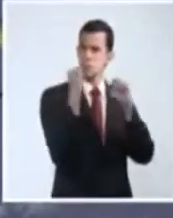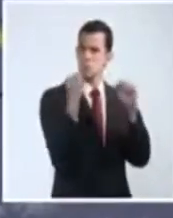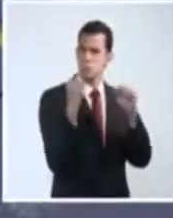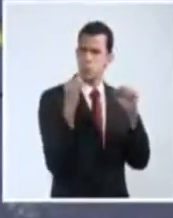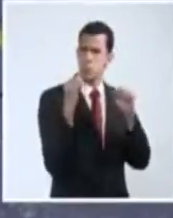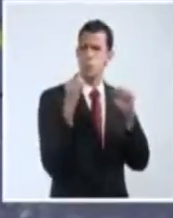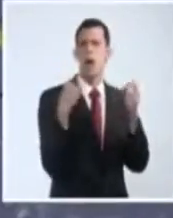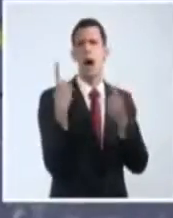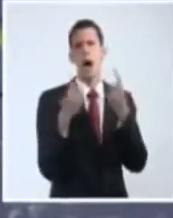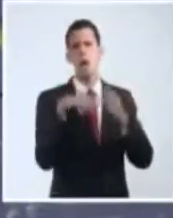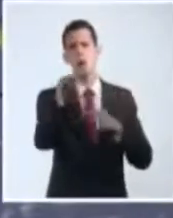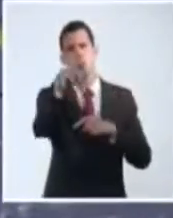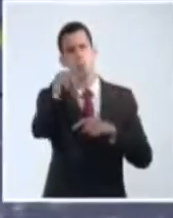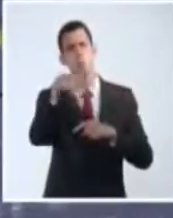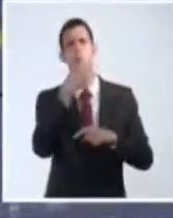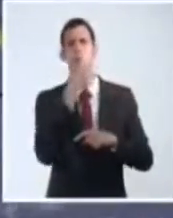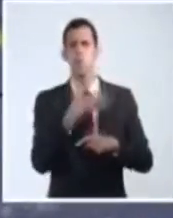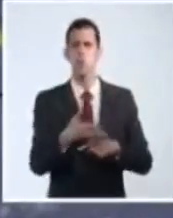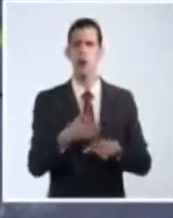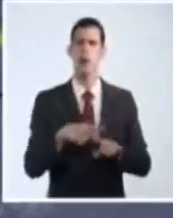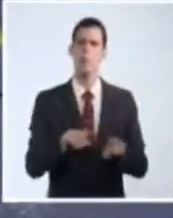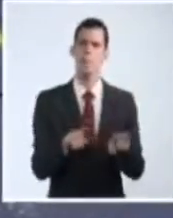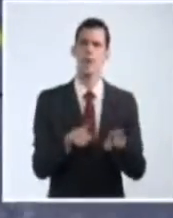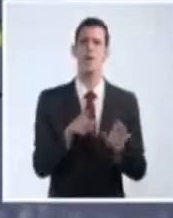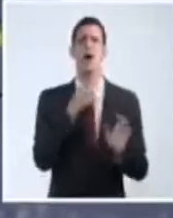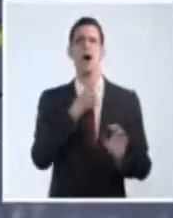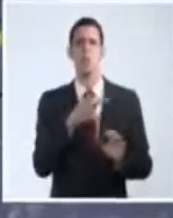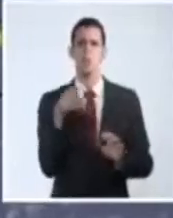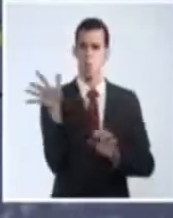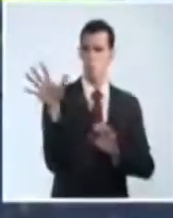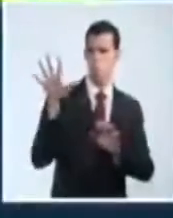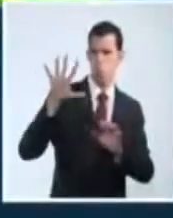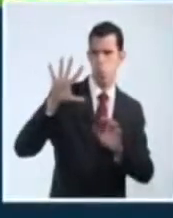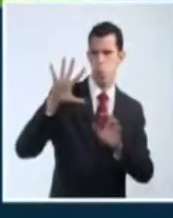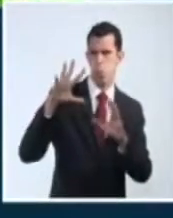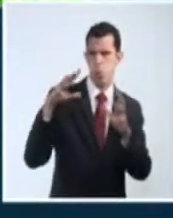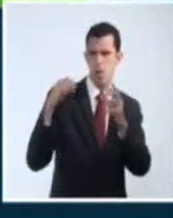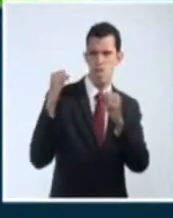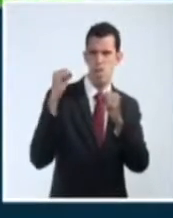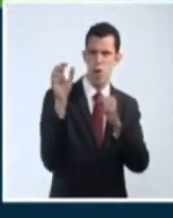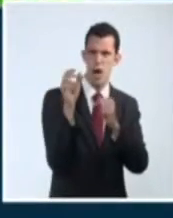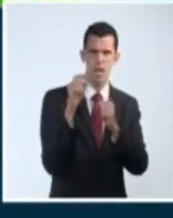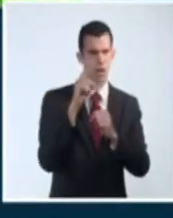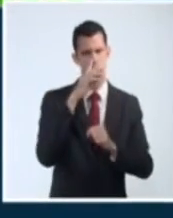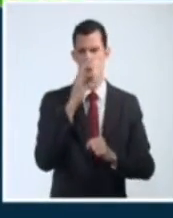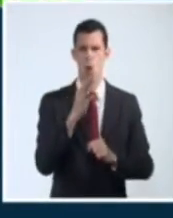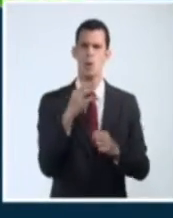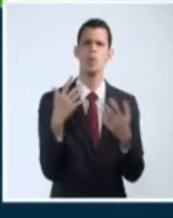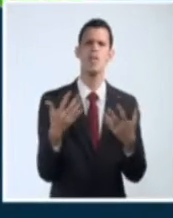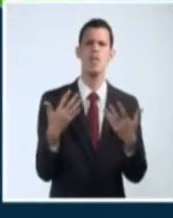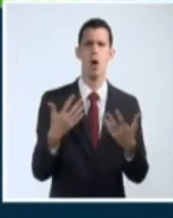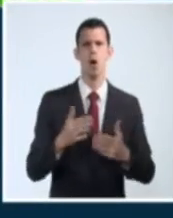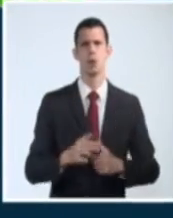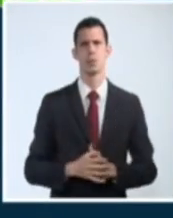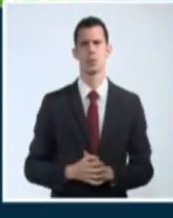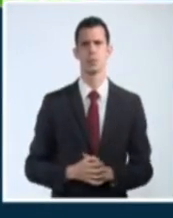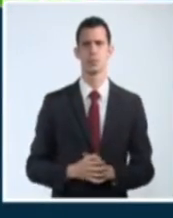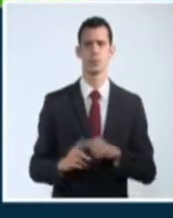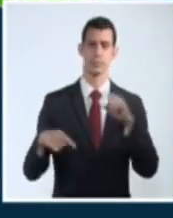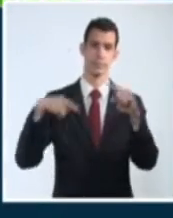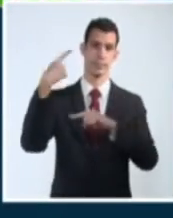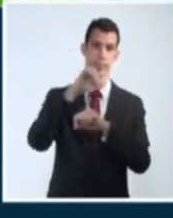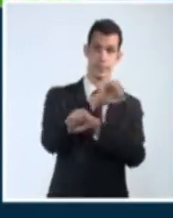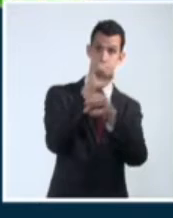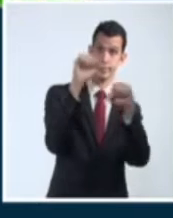probabilidad de lluvias, pues va a ser mucho menor que si tuviéramos un sistema mucho mejor estructurado. Durante la primera parte del día en el occidente tendremos cielo parcialmente